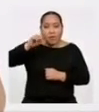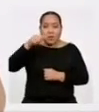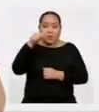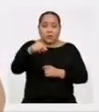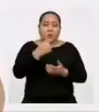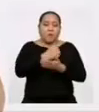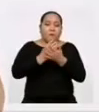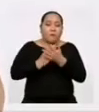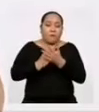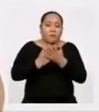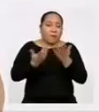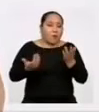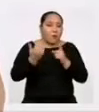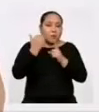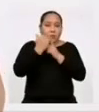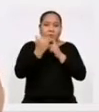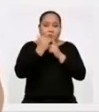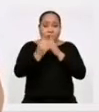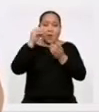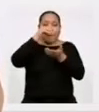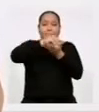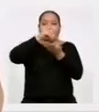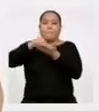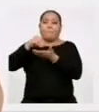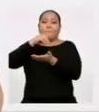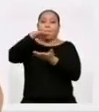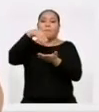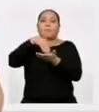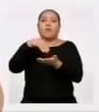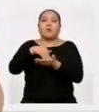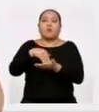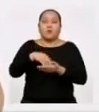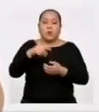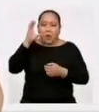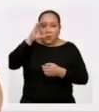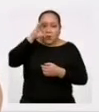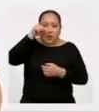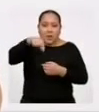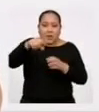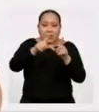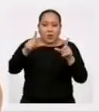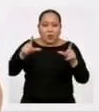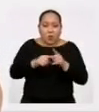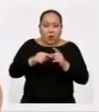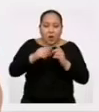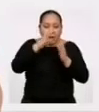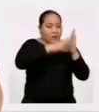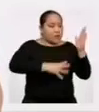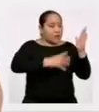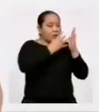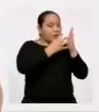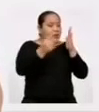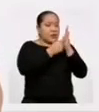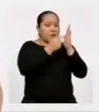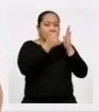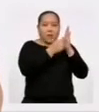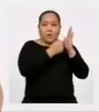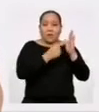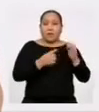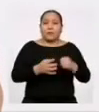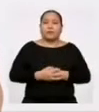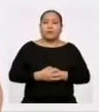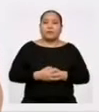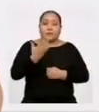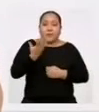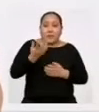de posición Lo que significa que tenemos que buscar esa posición en nuestra tabla de frecuencias Es